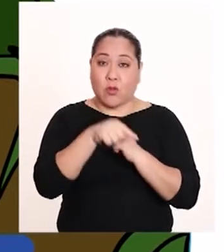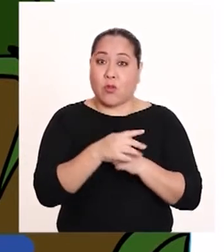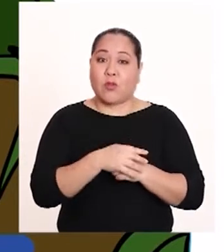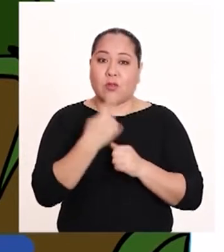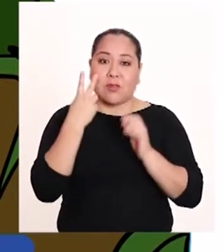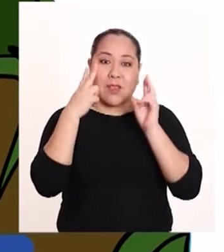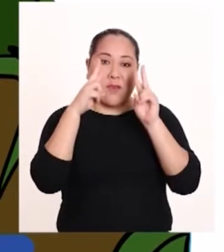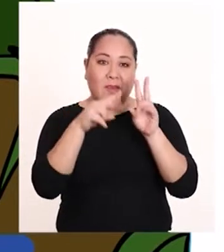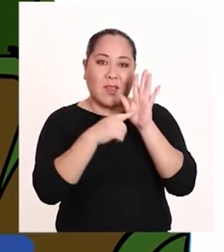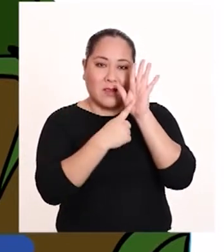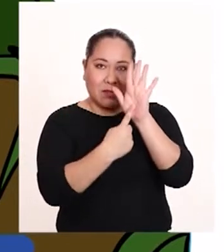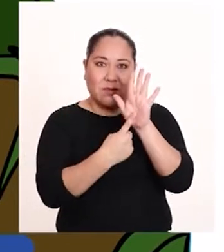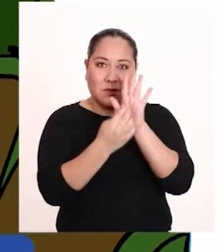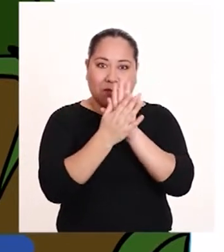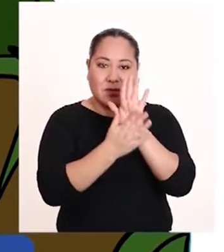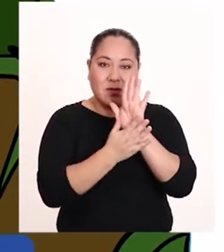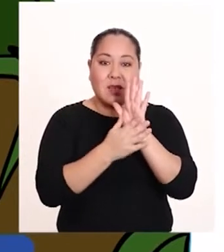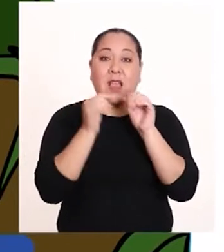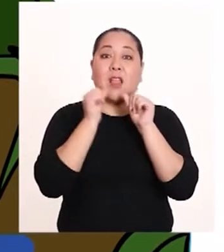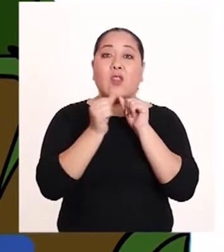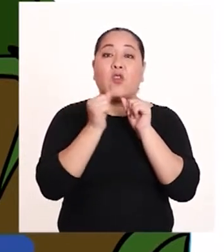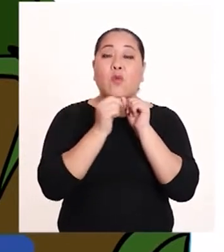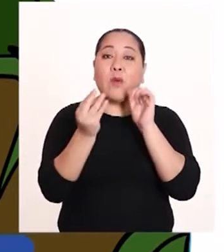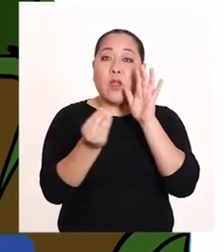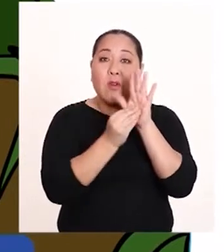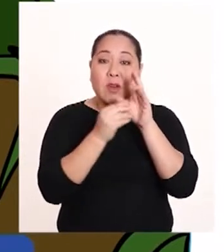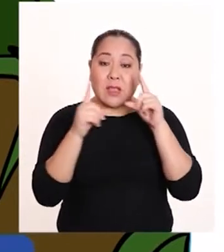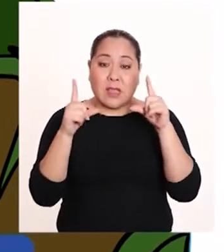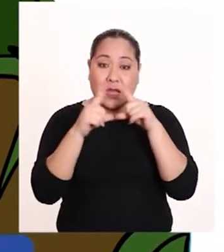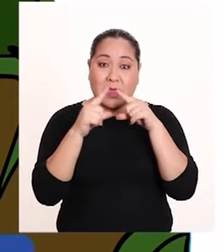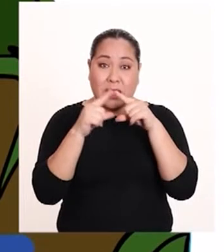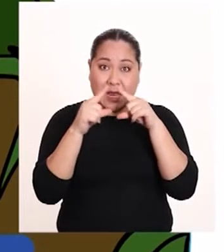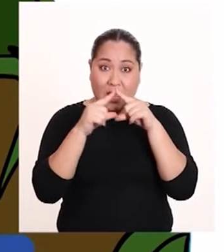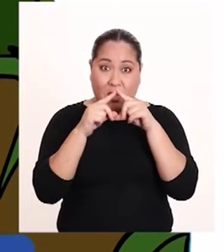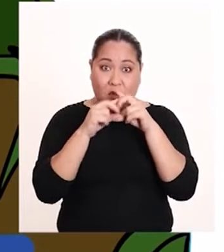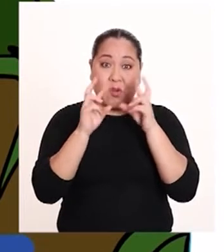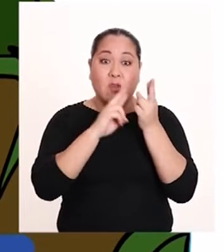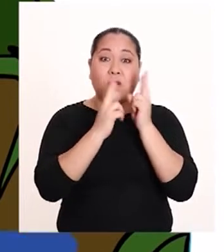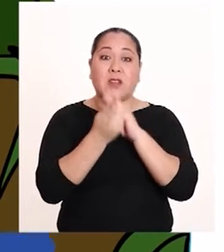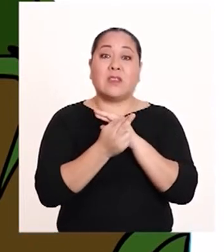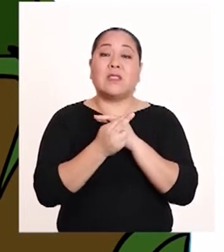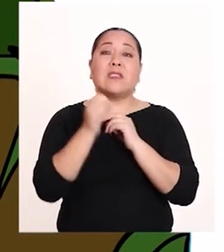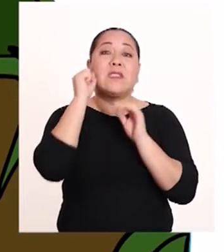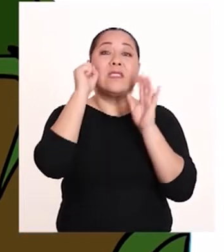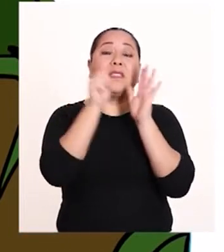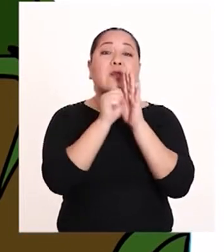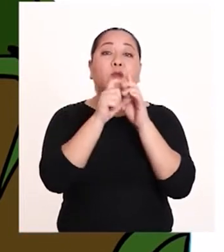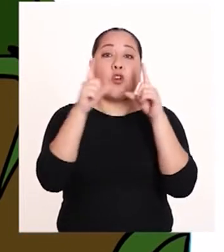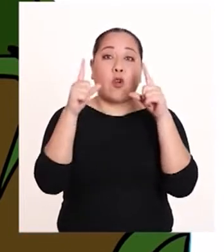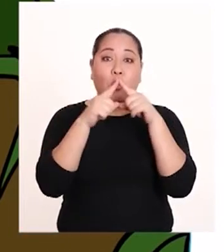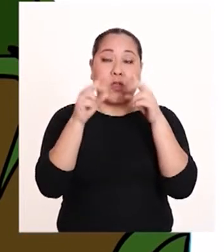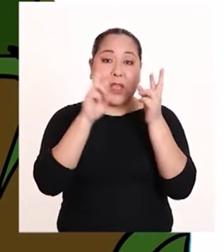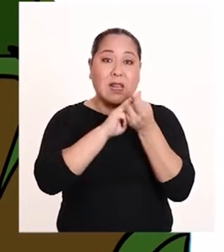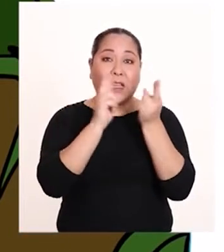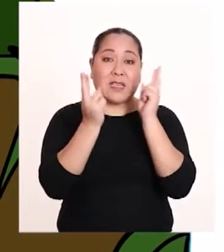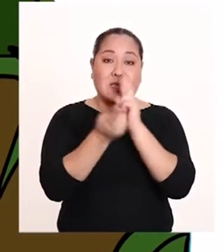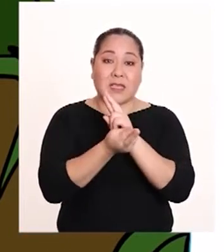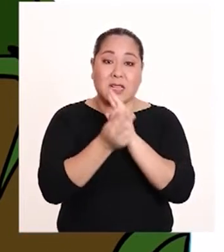con un número, como se aprecia en la figura. El número que está dentro del triángulo, símbolo de reciclar,